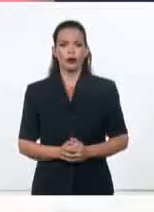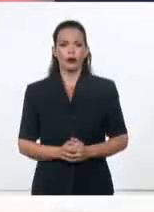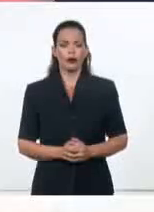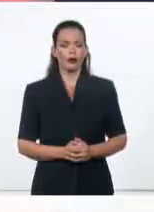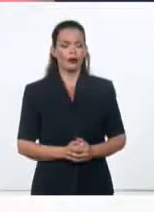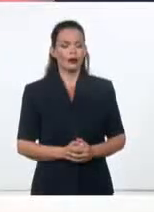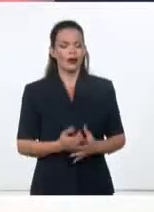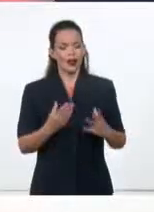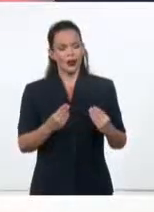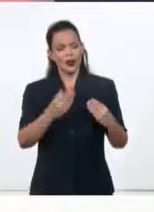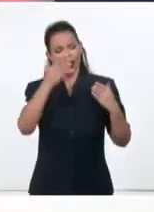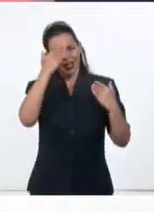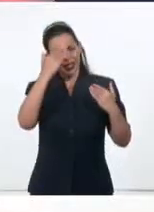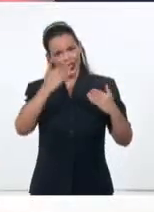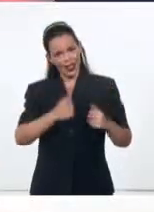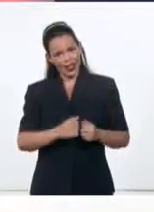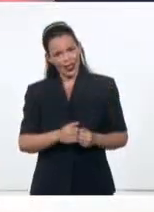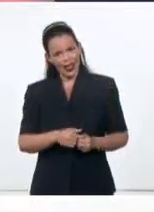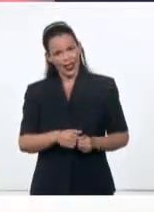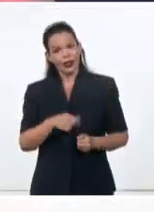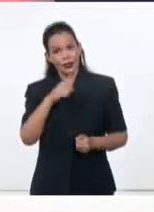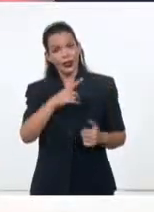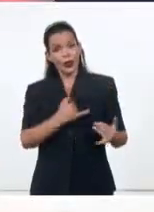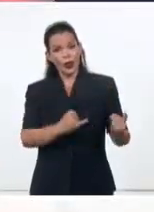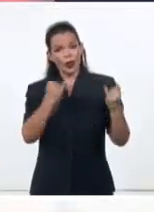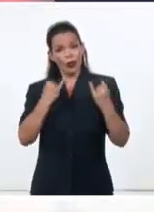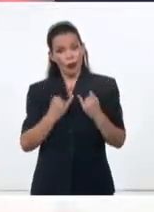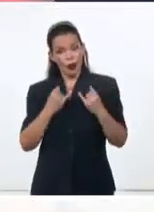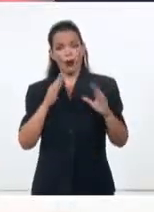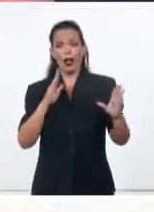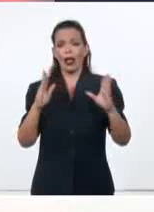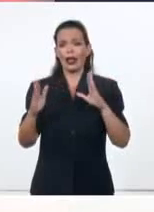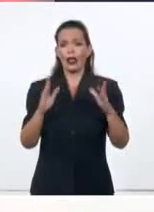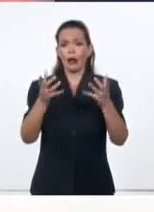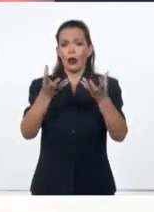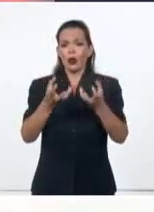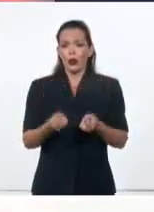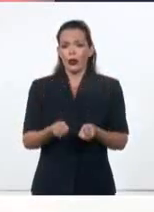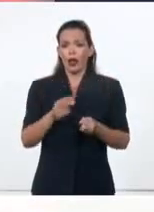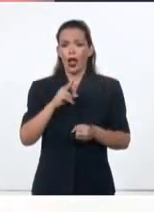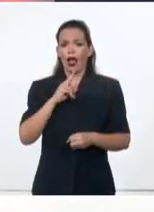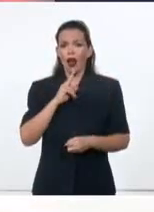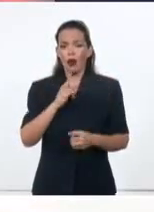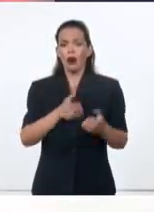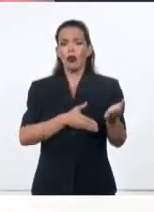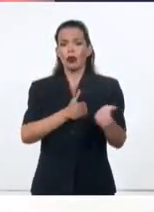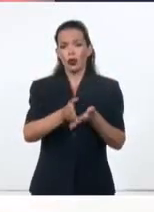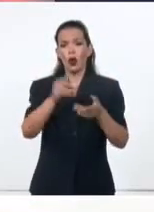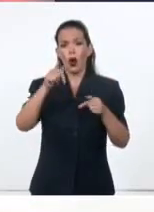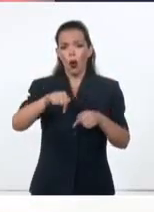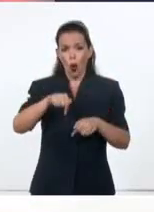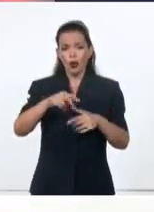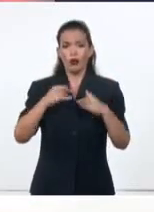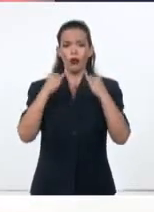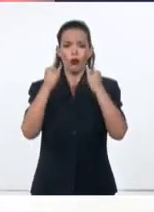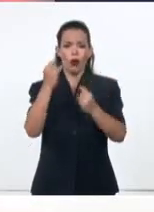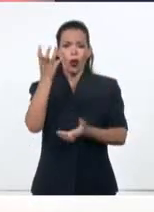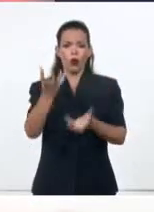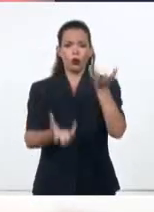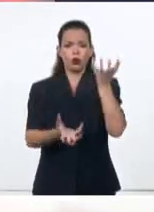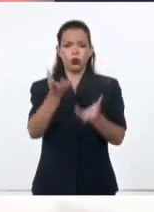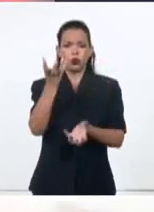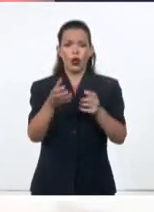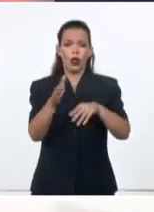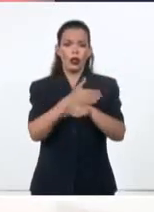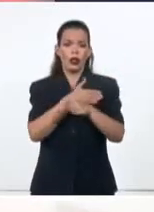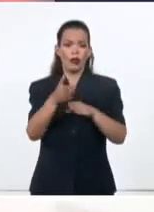Muchísimas gracias a ti Miguel Ángel, lo has dicho. La sequía sigue golpeando con fuerza y hoy ya se reportaban incendios en varios lugares del país, entre ellos en